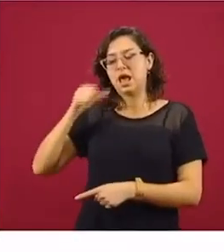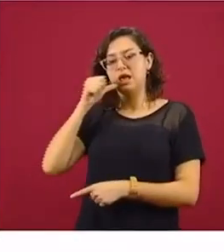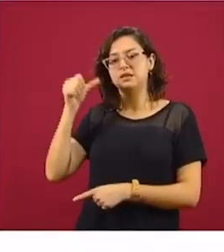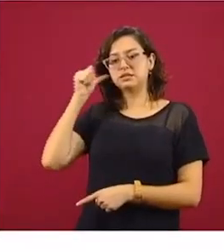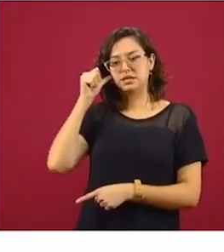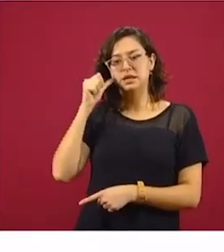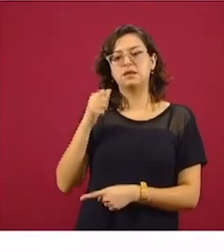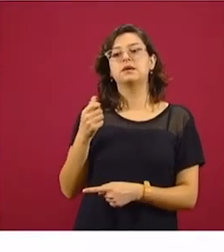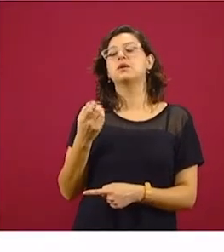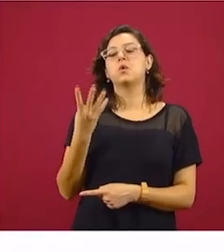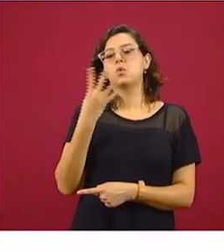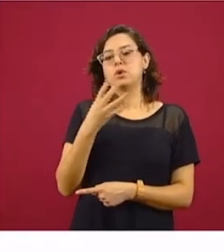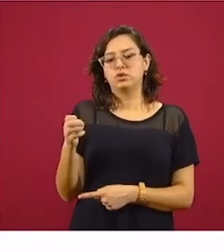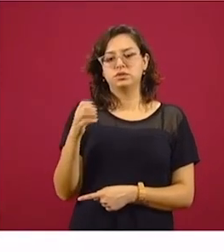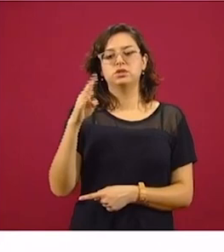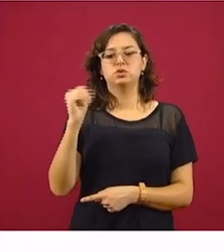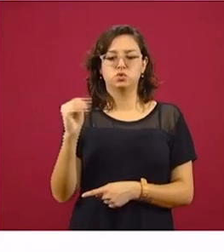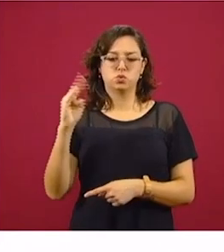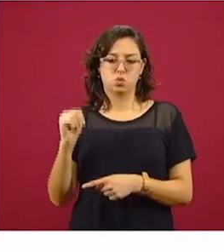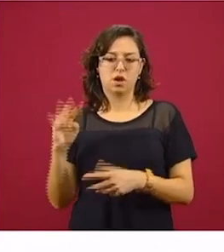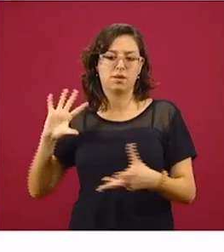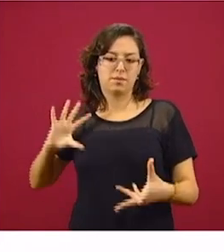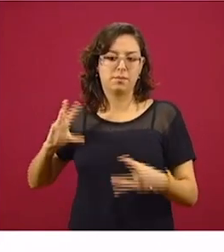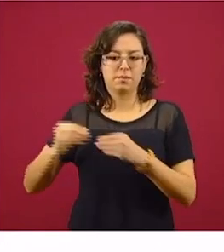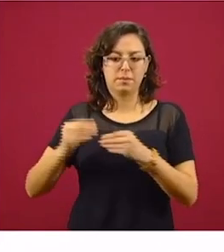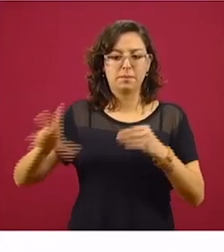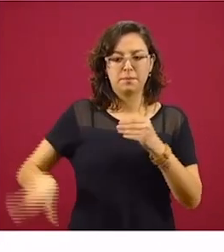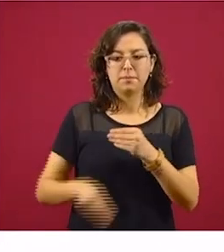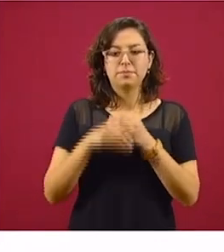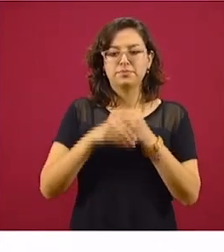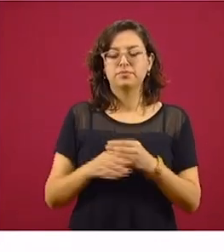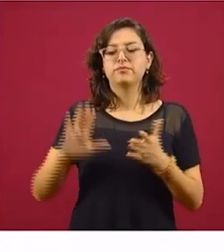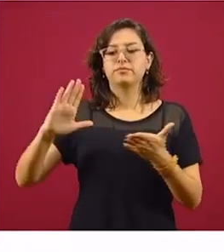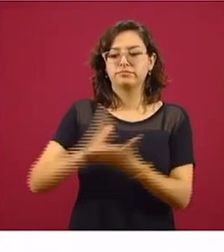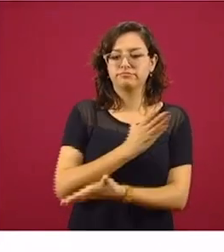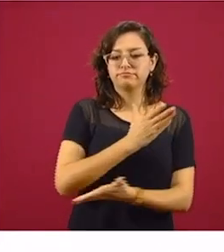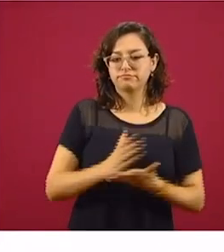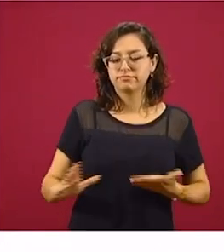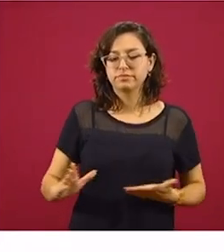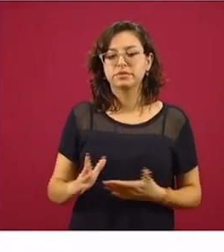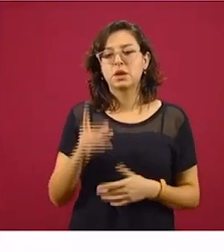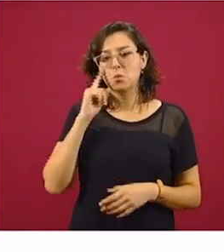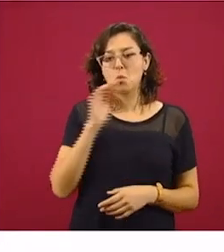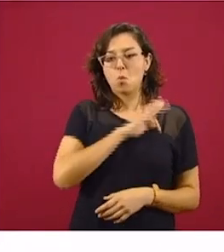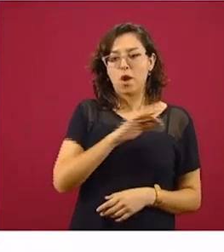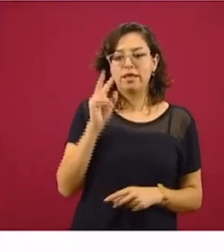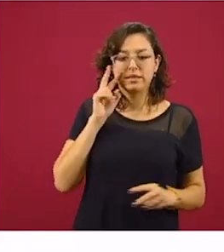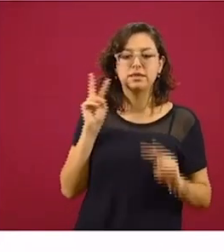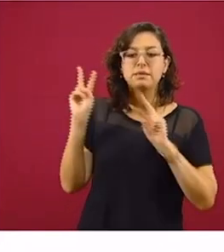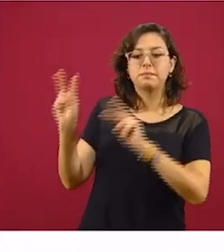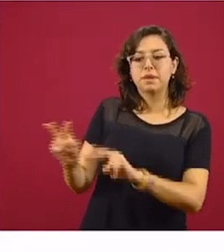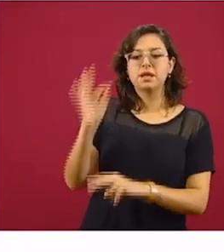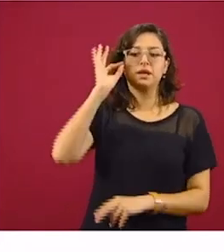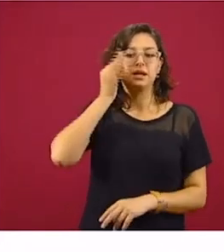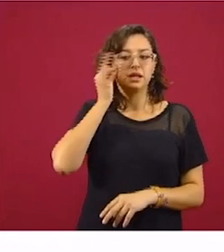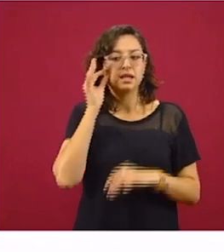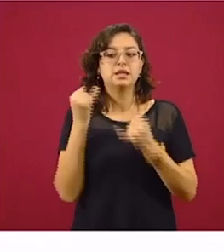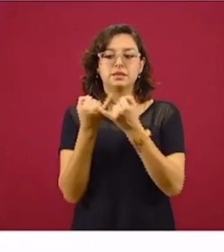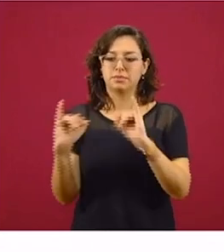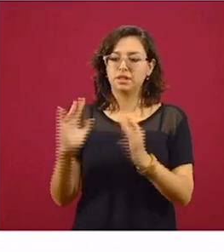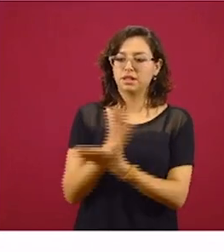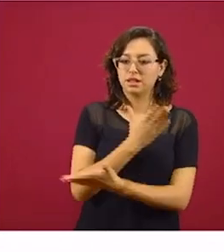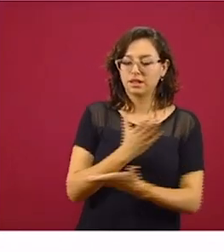Aquí empieza ya, si se fijan, a separarse un poquito el tema de cuántos traíamos en trabajadoras del hogar y en trabajadores